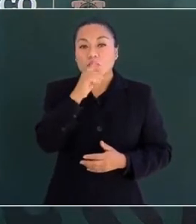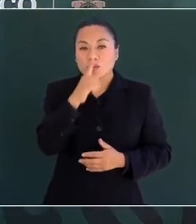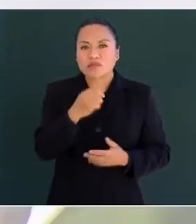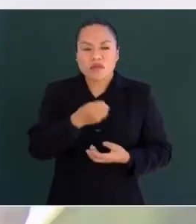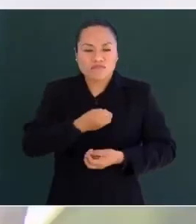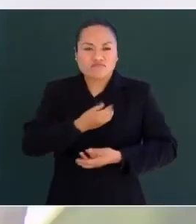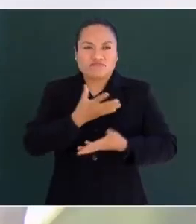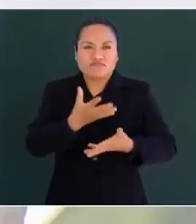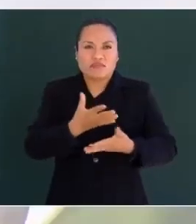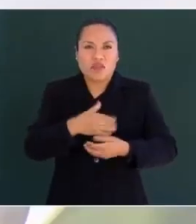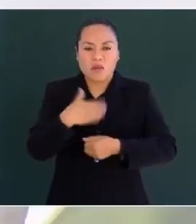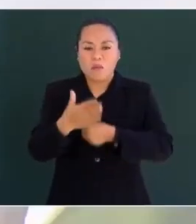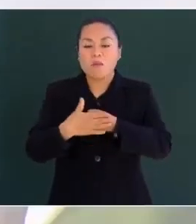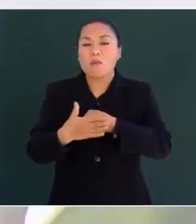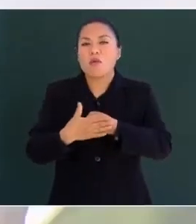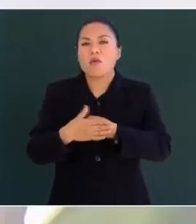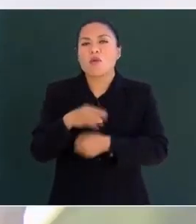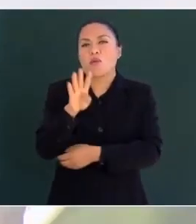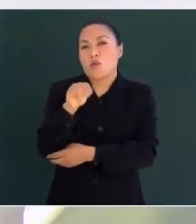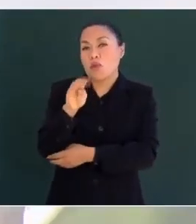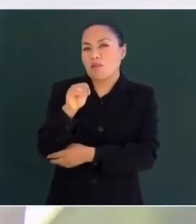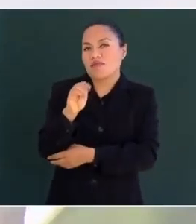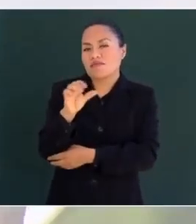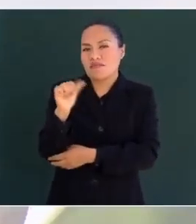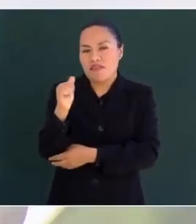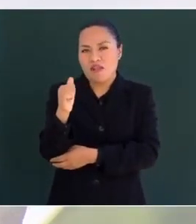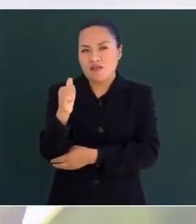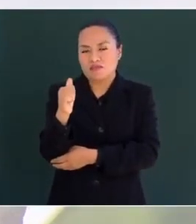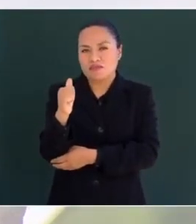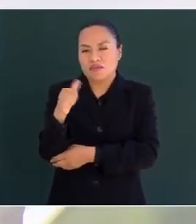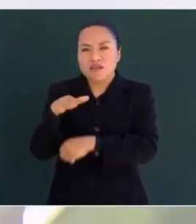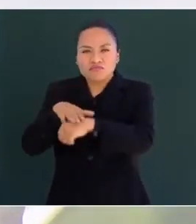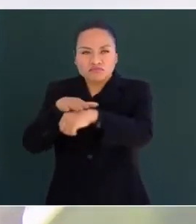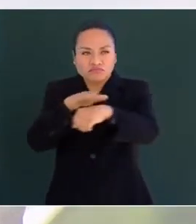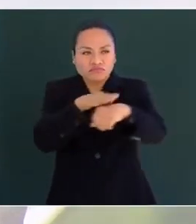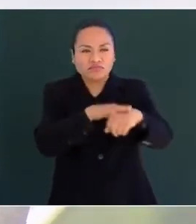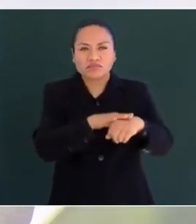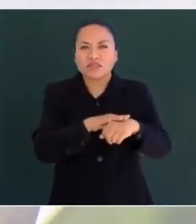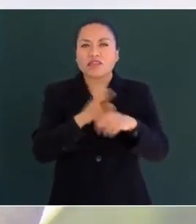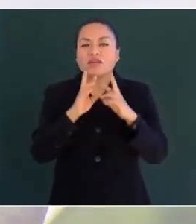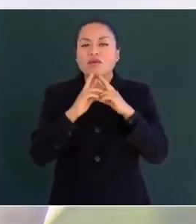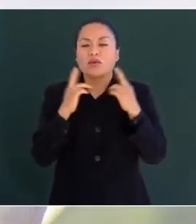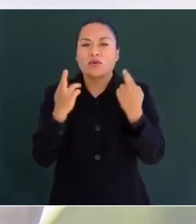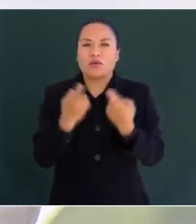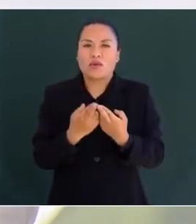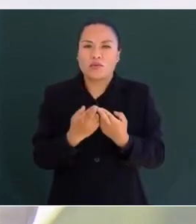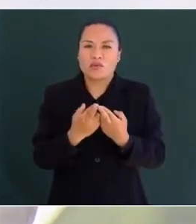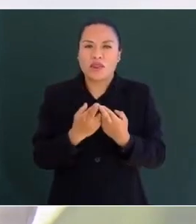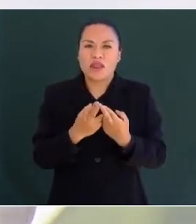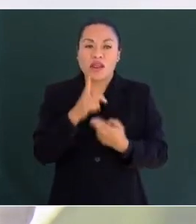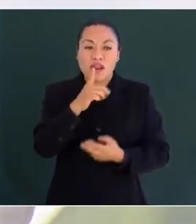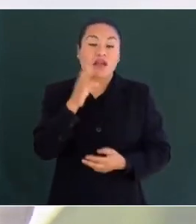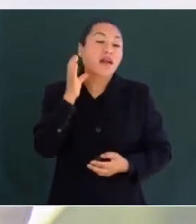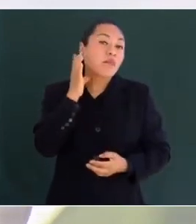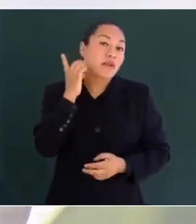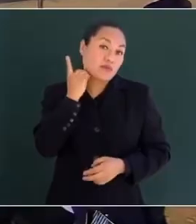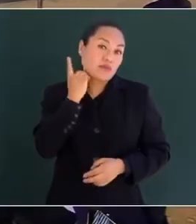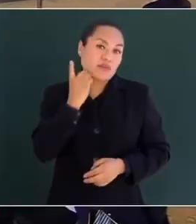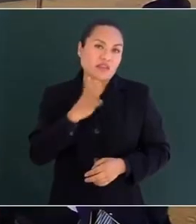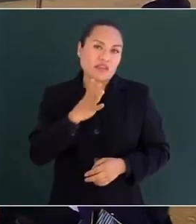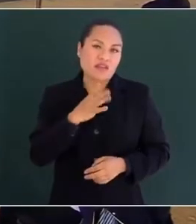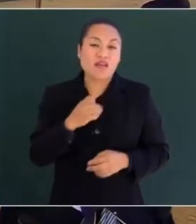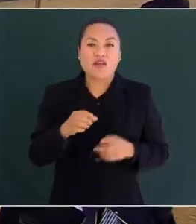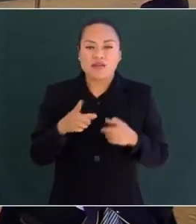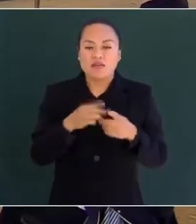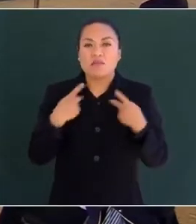para que el próximo 9 de agosto se convoque a una sesión solemne al Congreso de la Unión con la